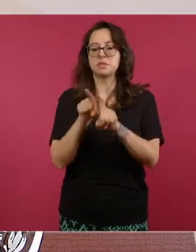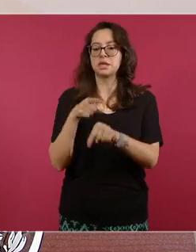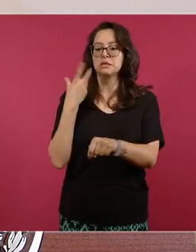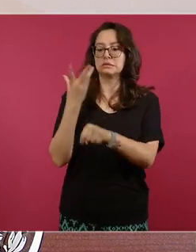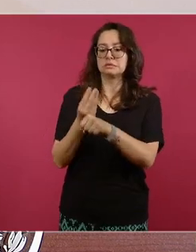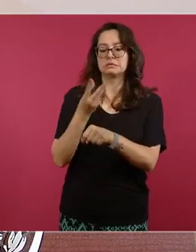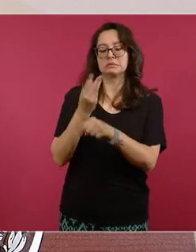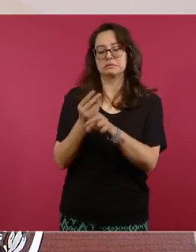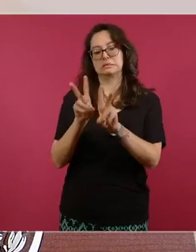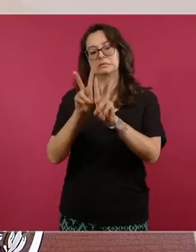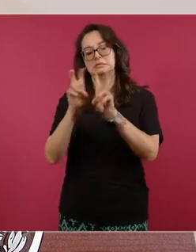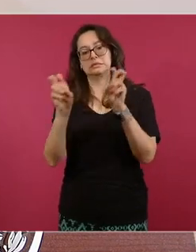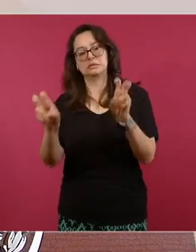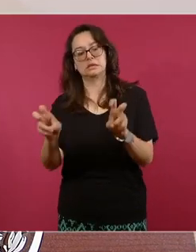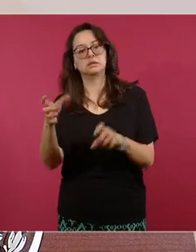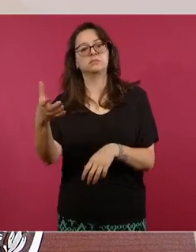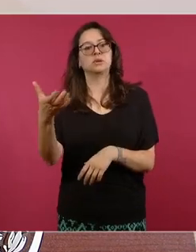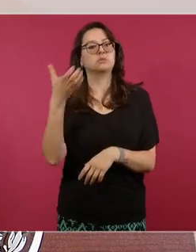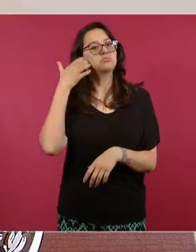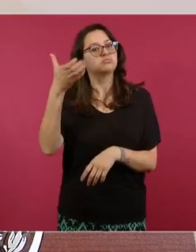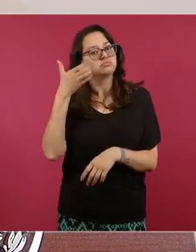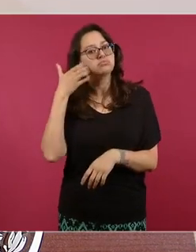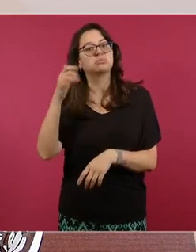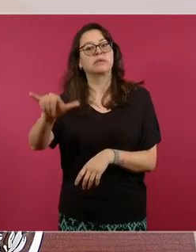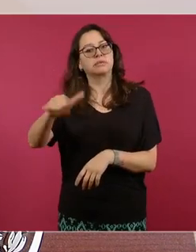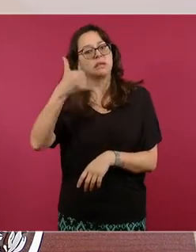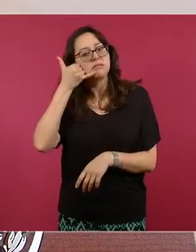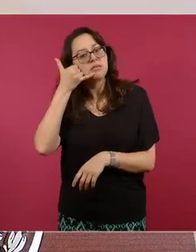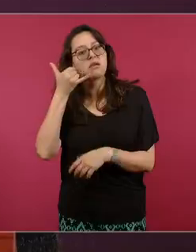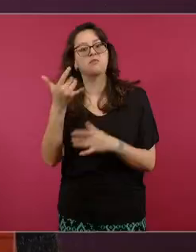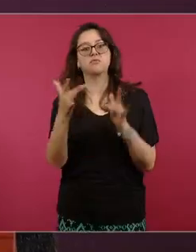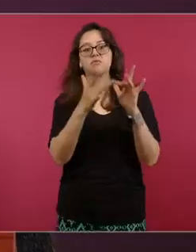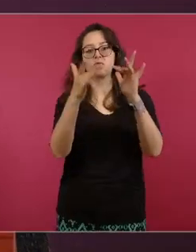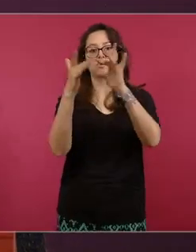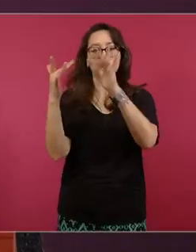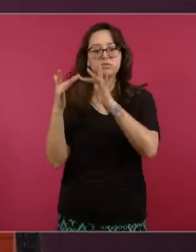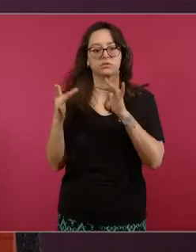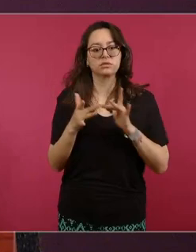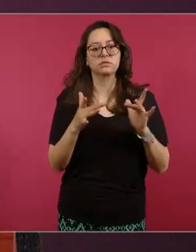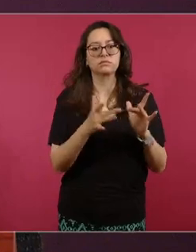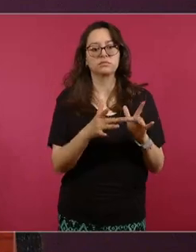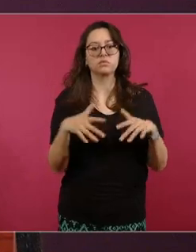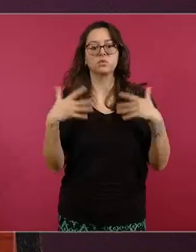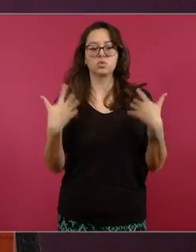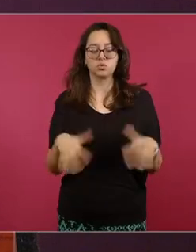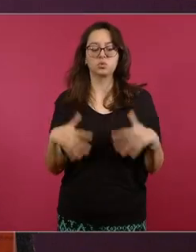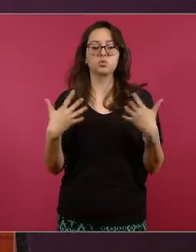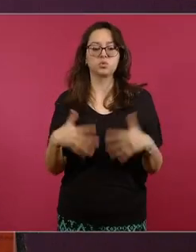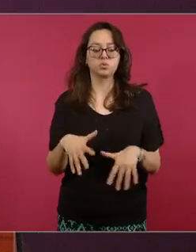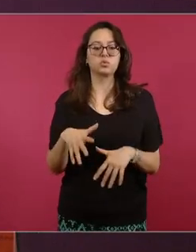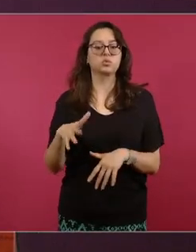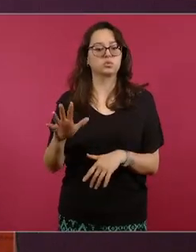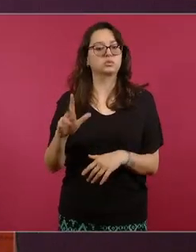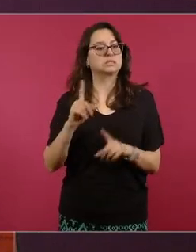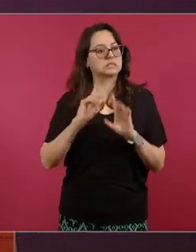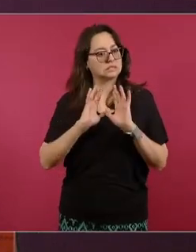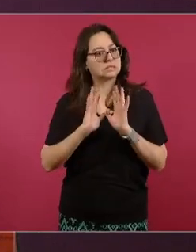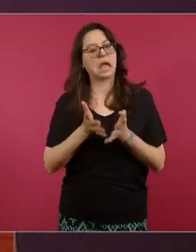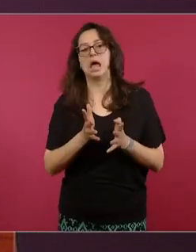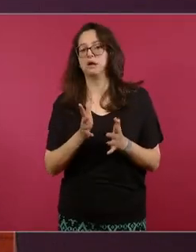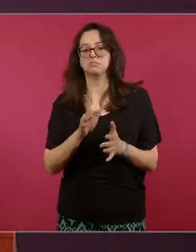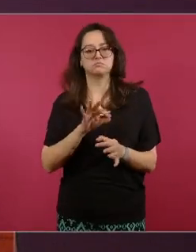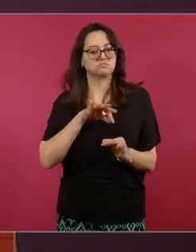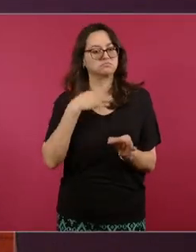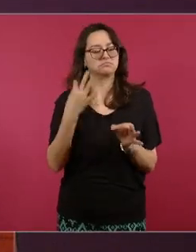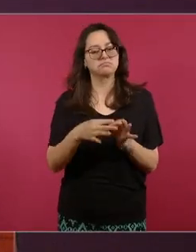telecomunicaciones. Sobre esto yo quiero informar, la recuperación de la comunicación móvil y fija, así como